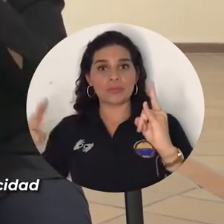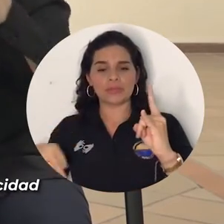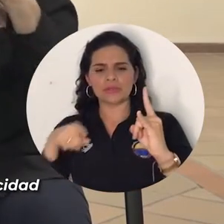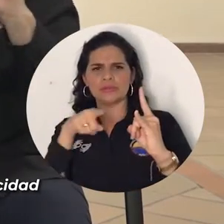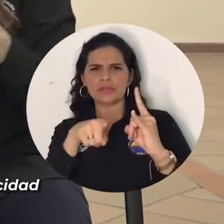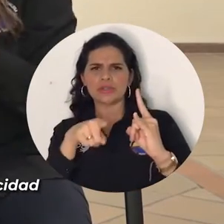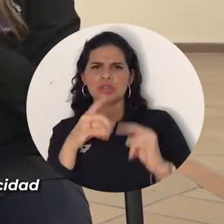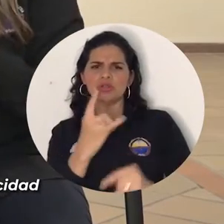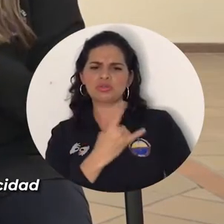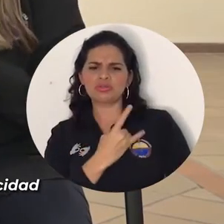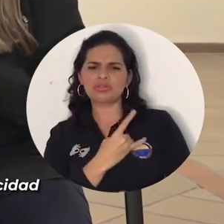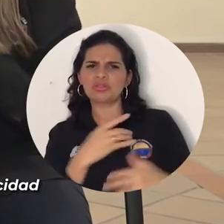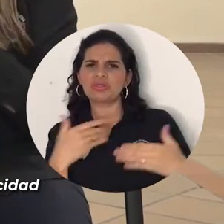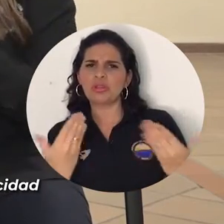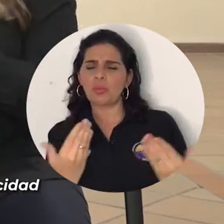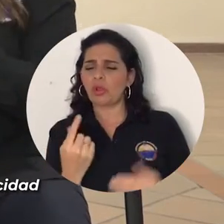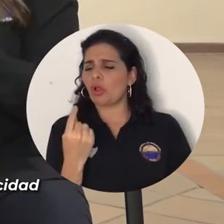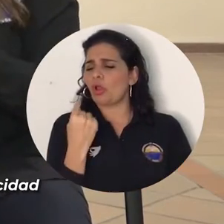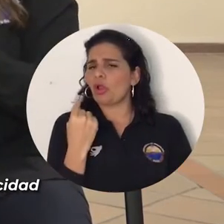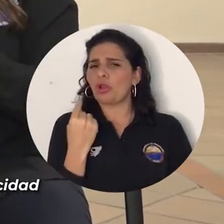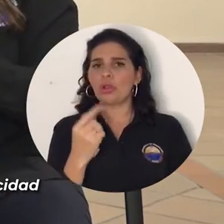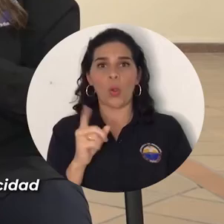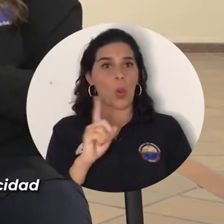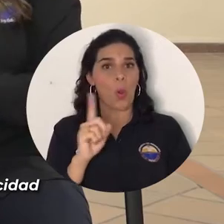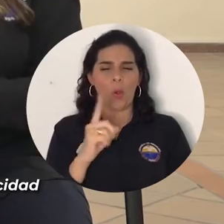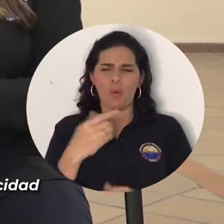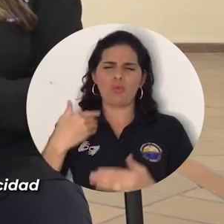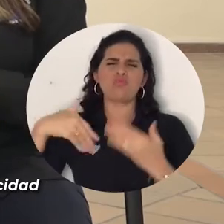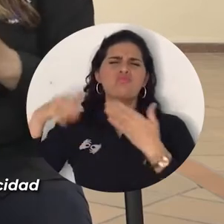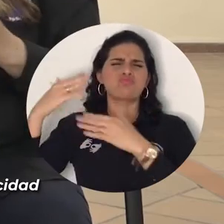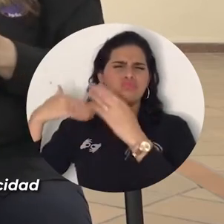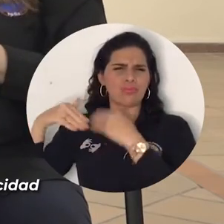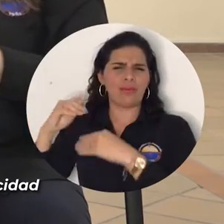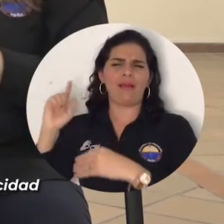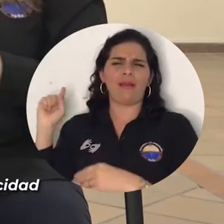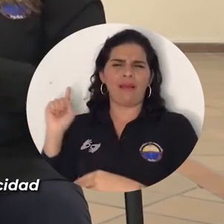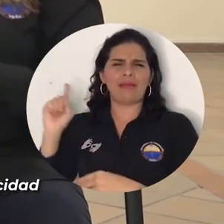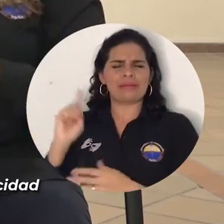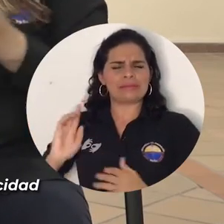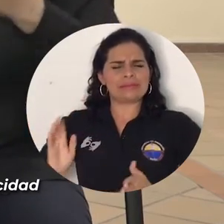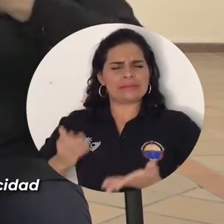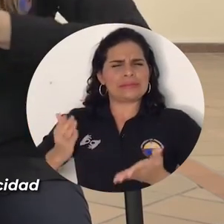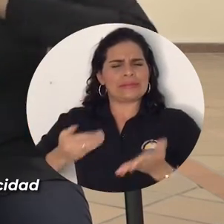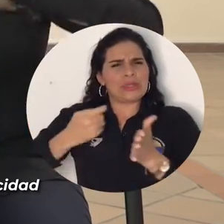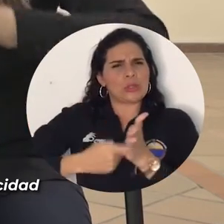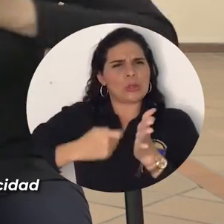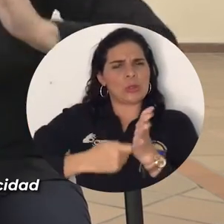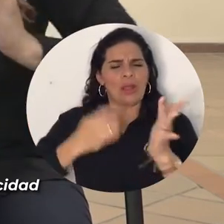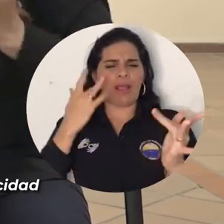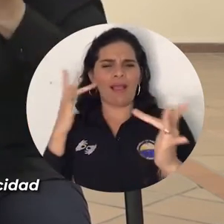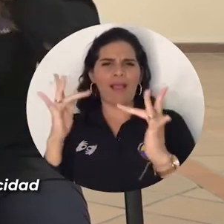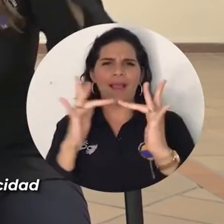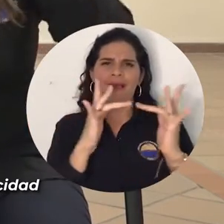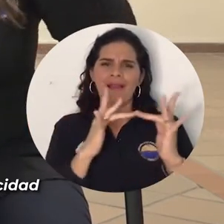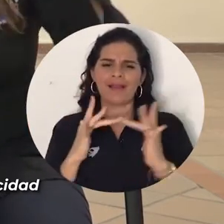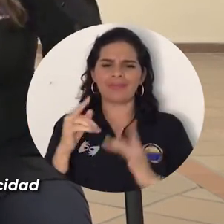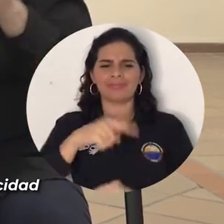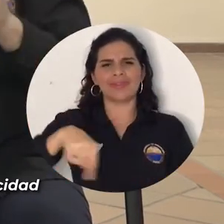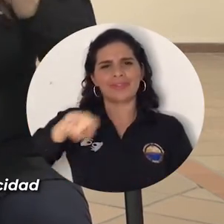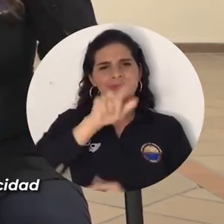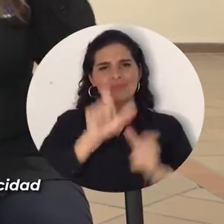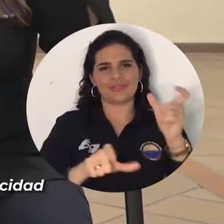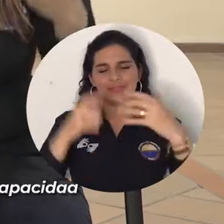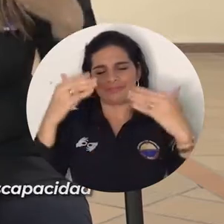programas. Es una universidad que viene desde hace años mejorando y mejorando los ajustes razonables